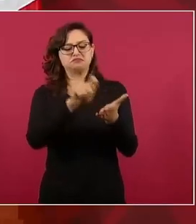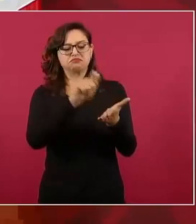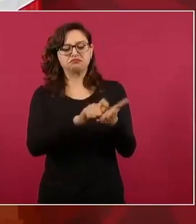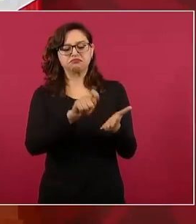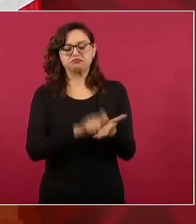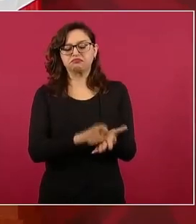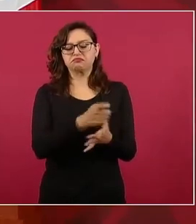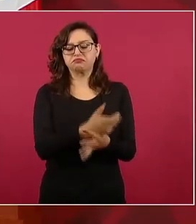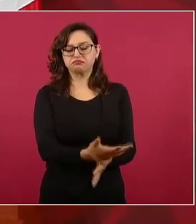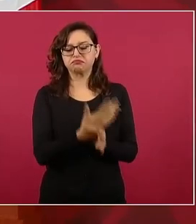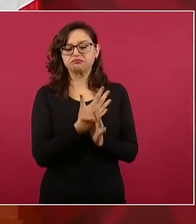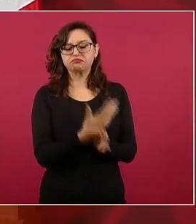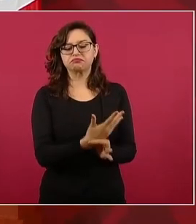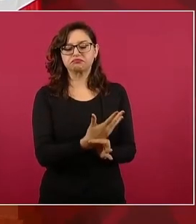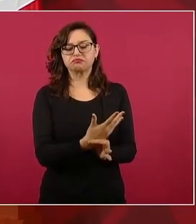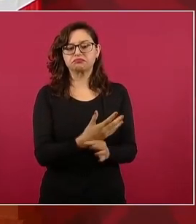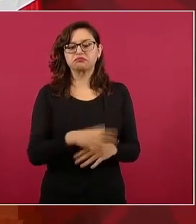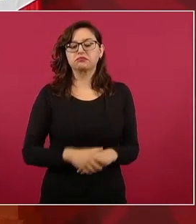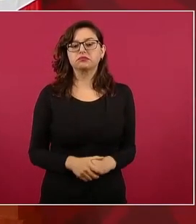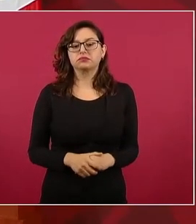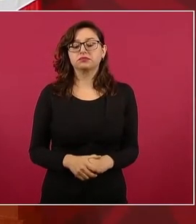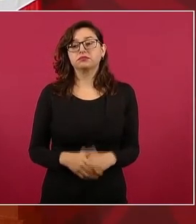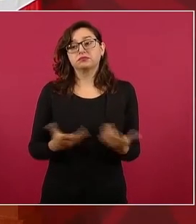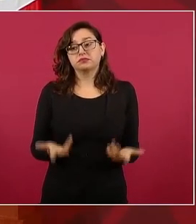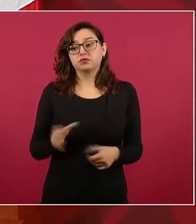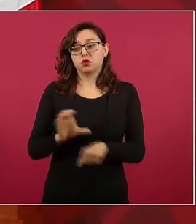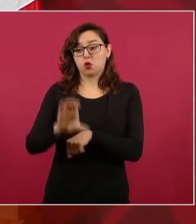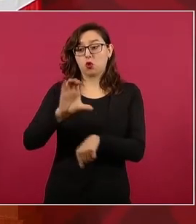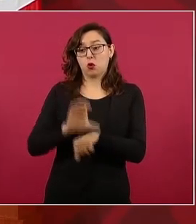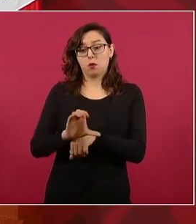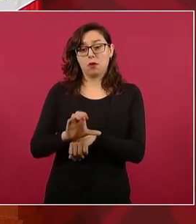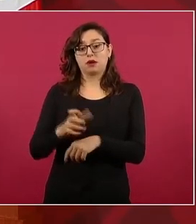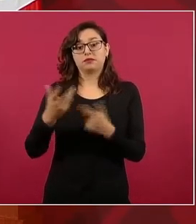que los dictadores de su país